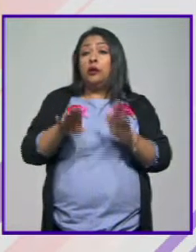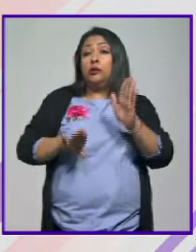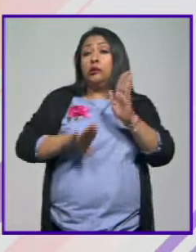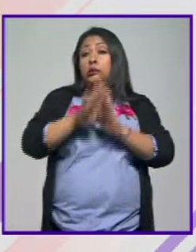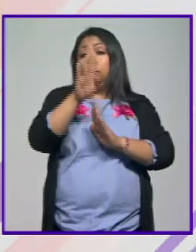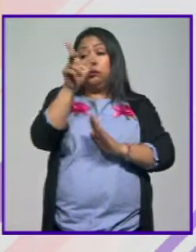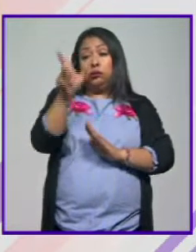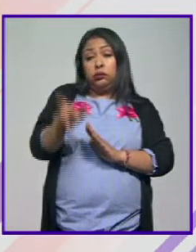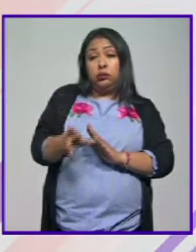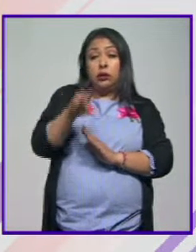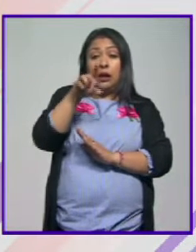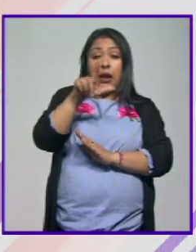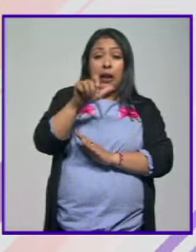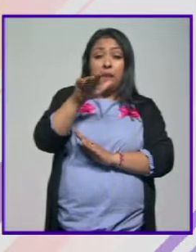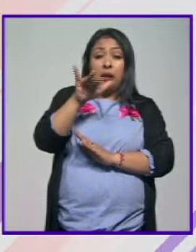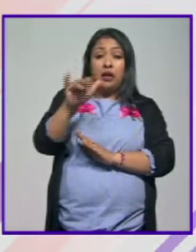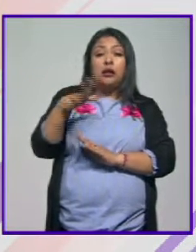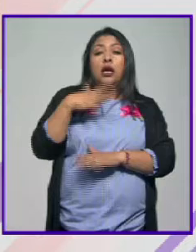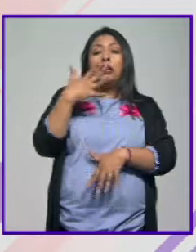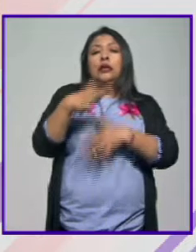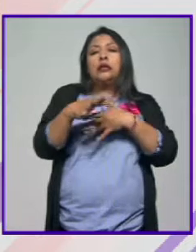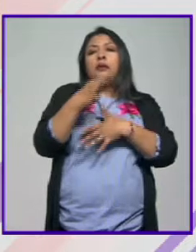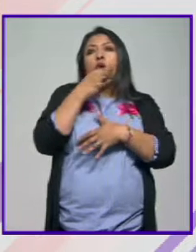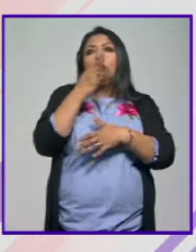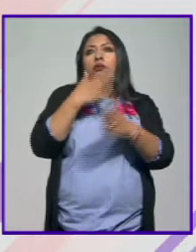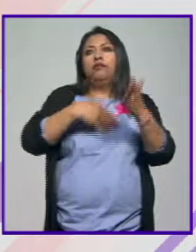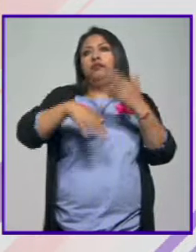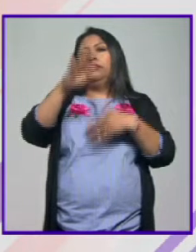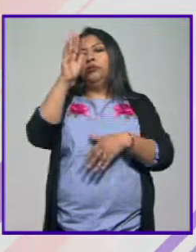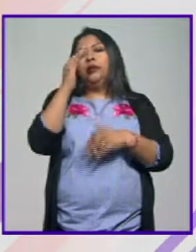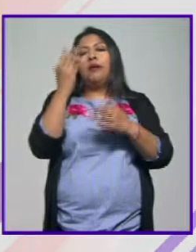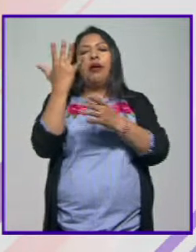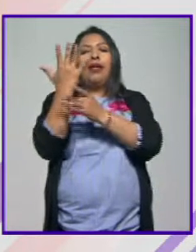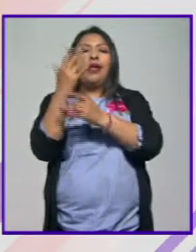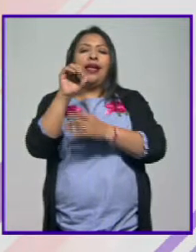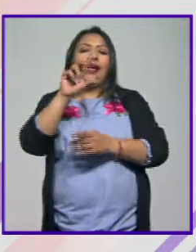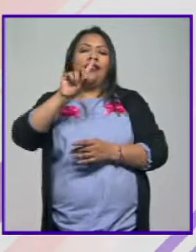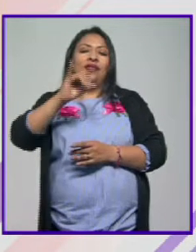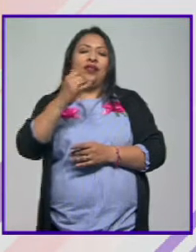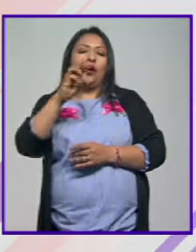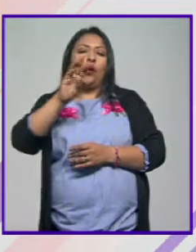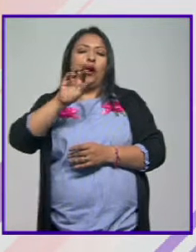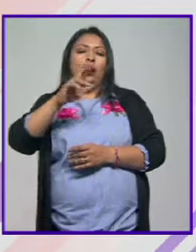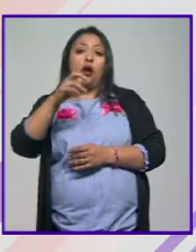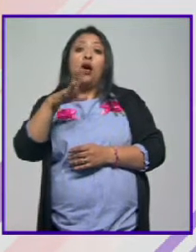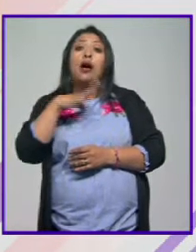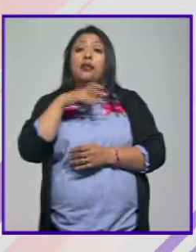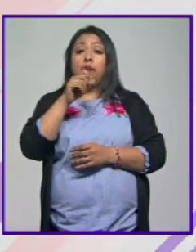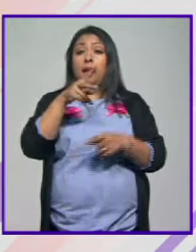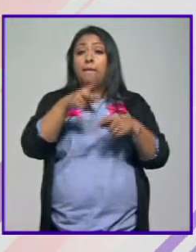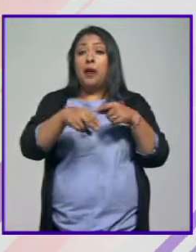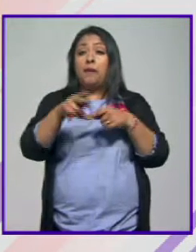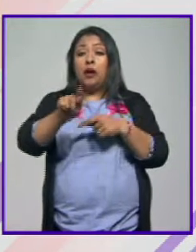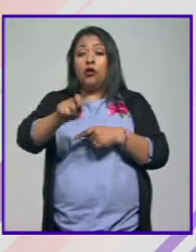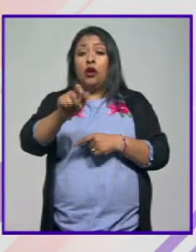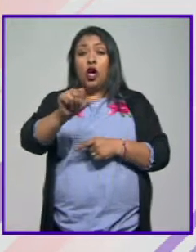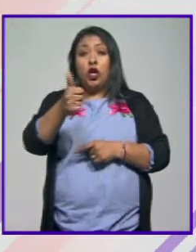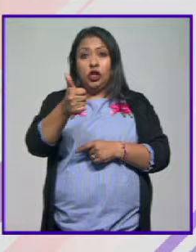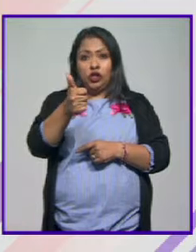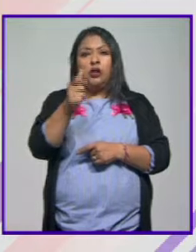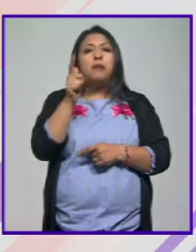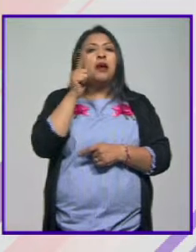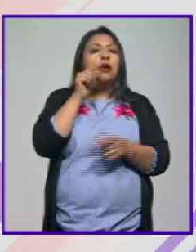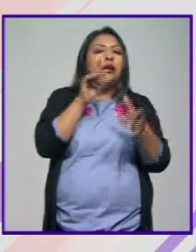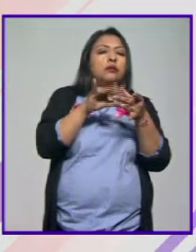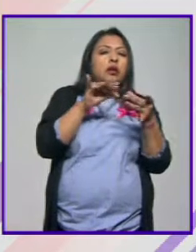esta figura de la Malinche, sus 15 minutos de fama, como diría Andy Warhol, porque también hay una serie en Canal 11 y mañana les